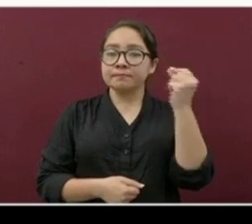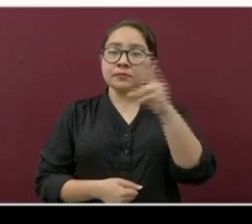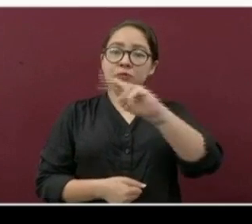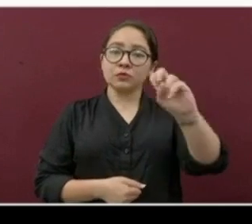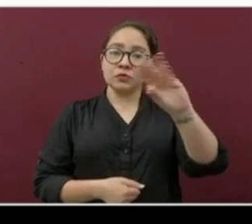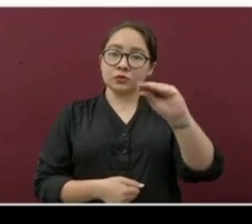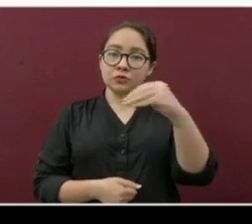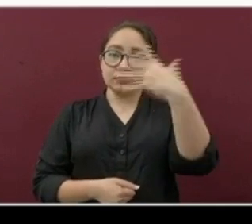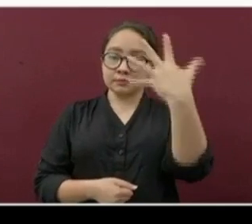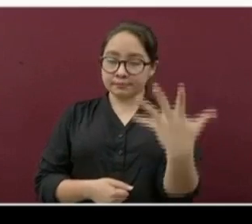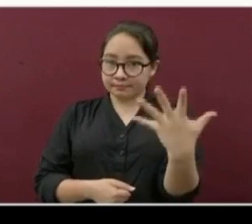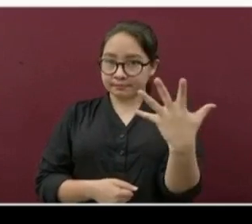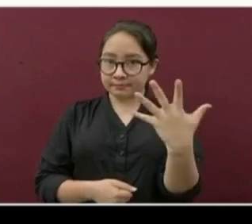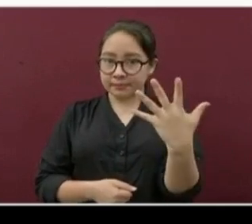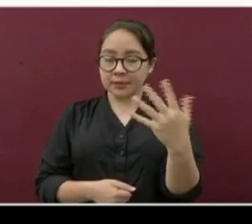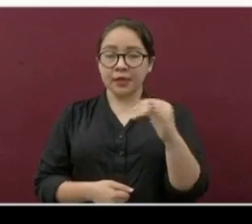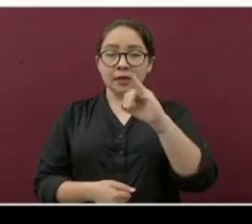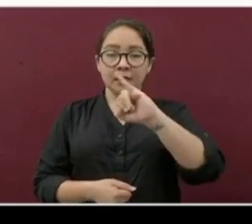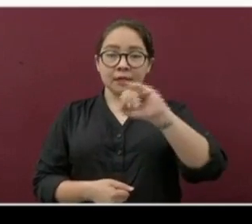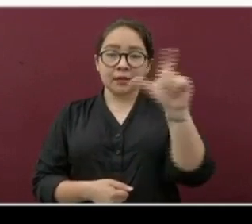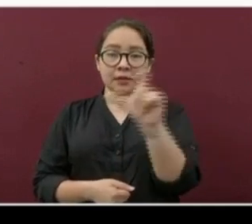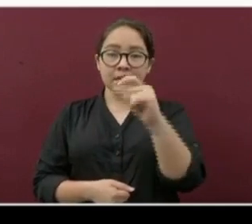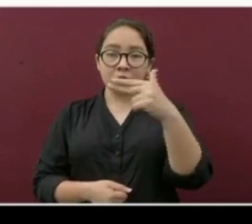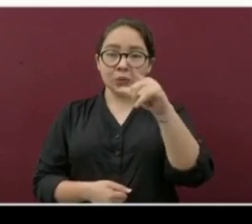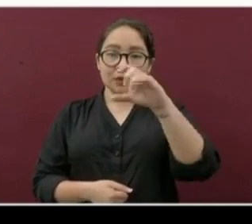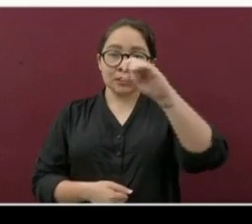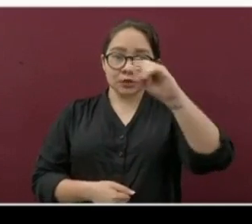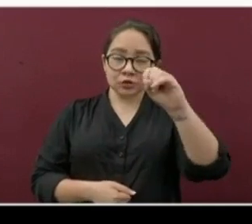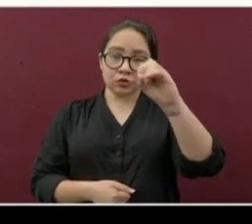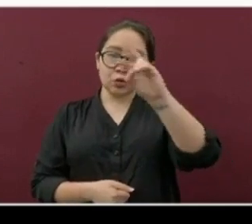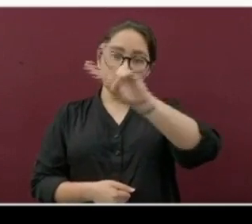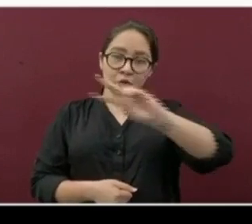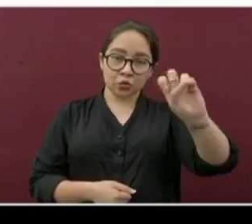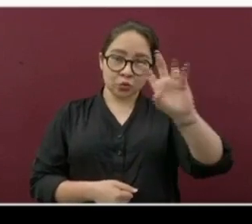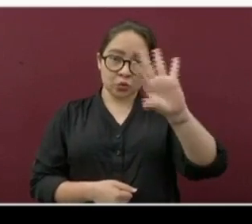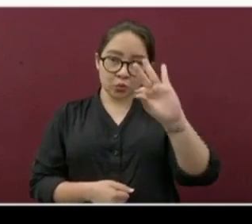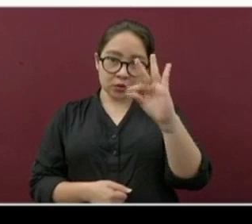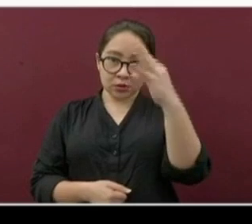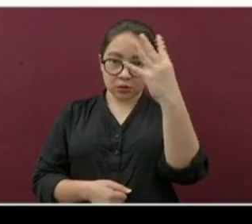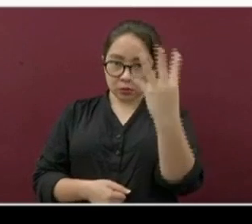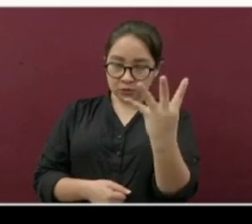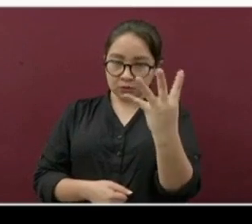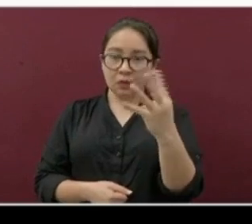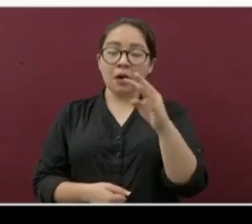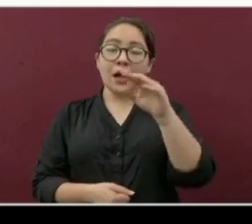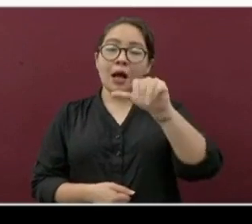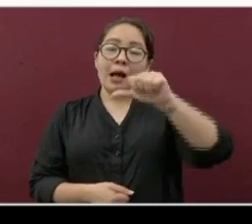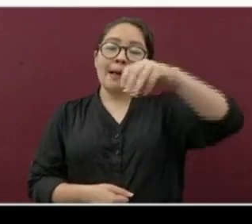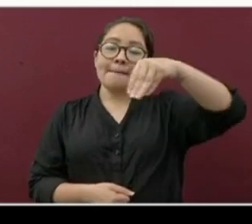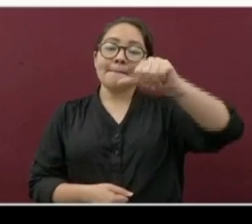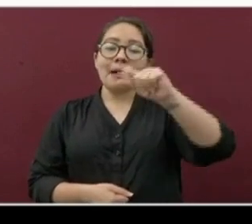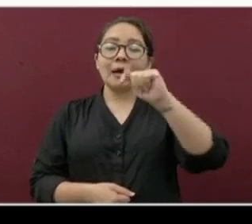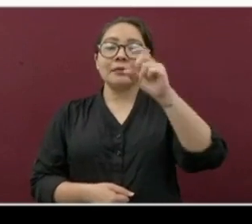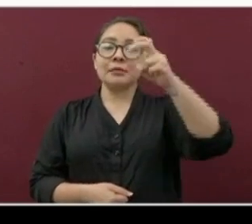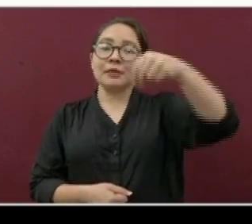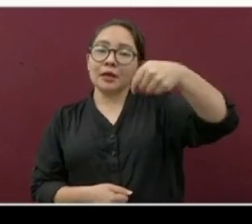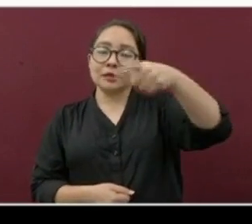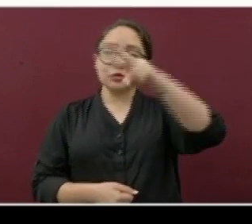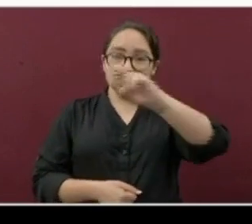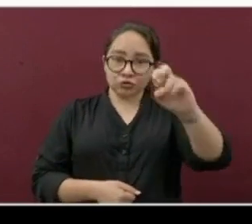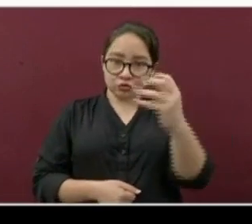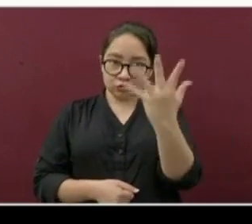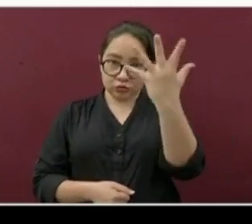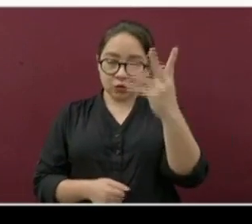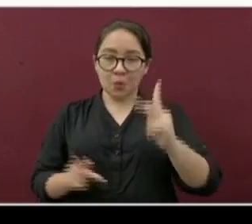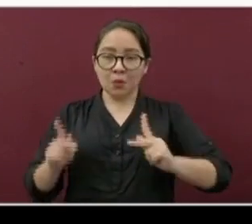295. Izhuatlancillo, 244. Amatlán de los Reyes, 205.